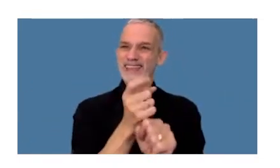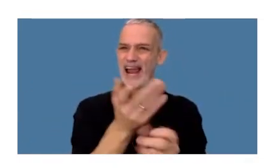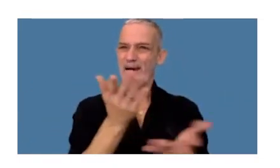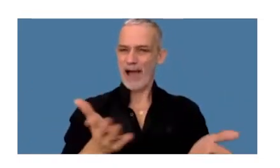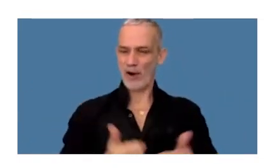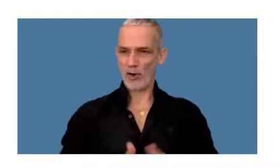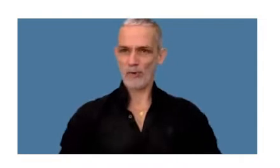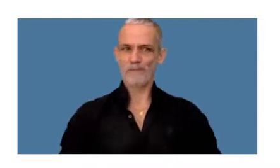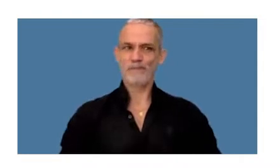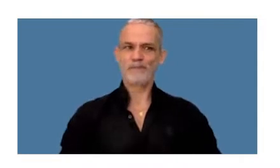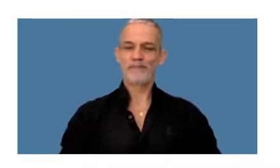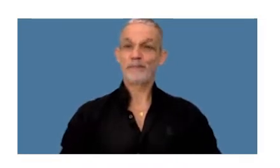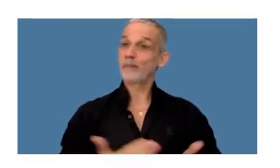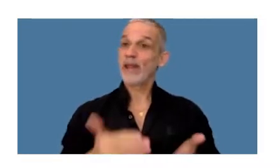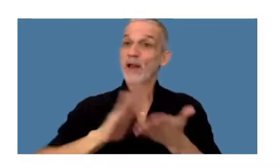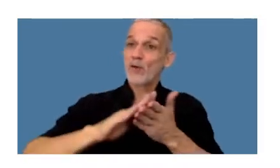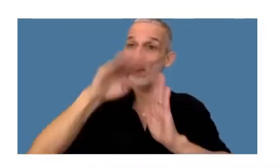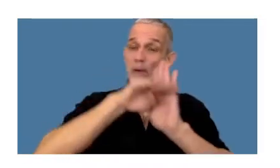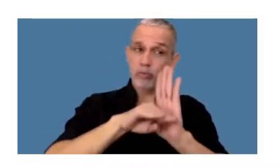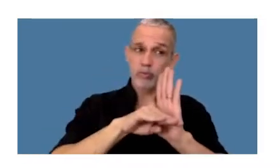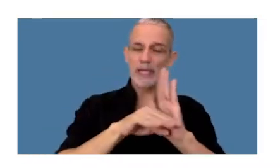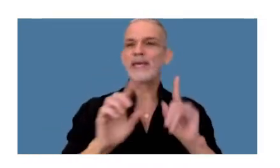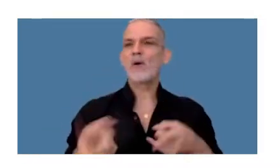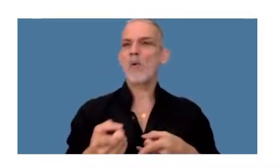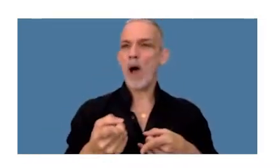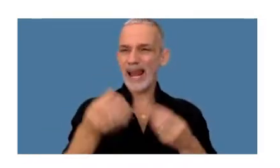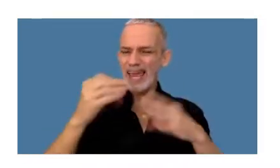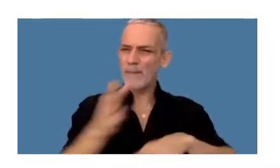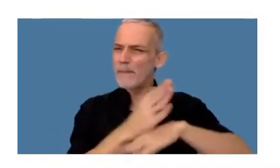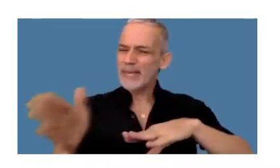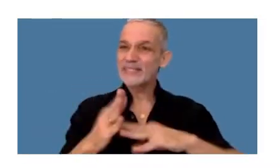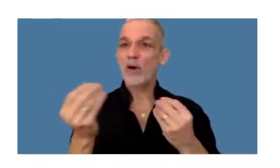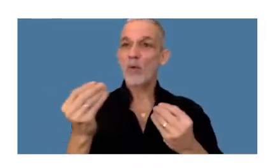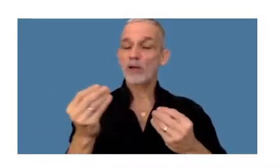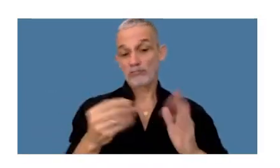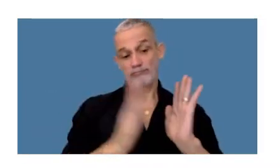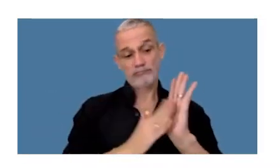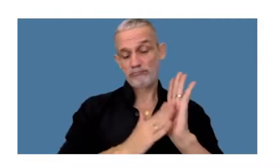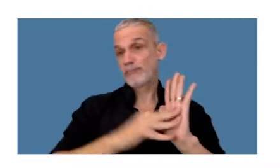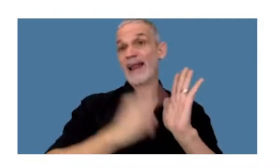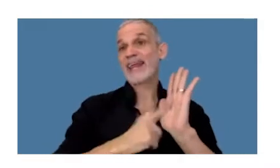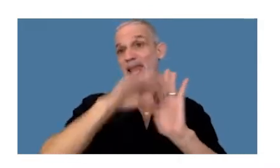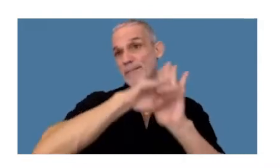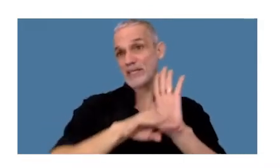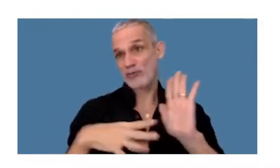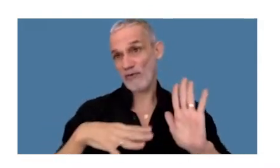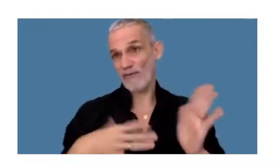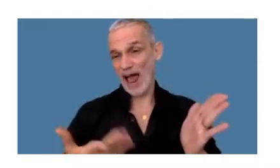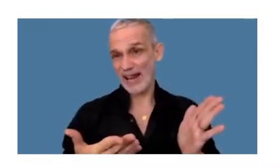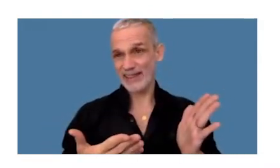mundo la nueva medida de todos modos empezará a aplicarse cuando se emita la respectiva reglamentación y con esa